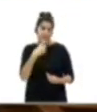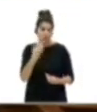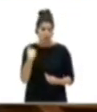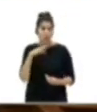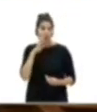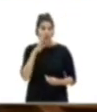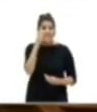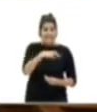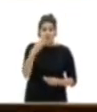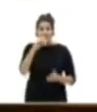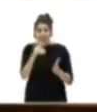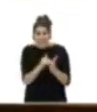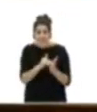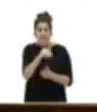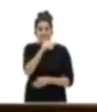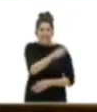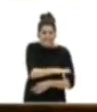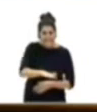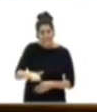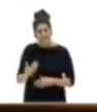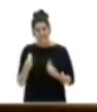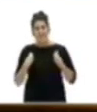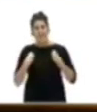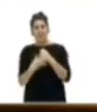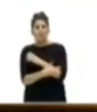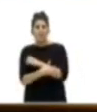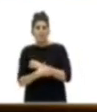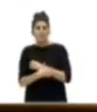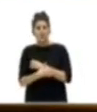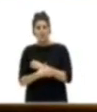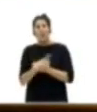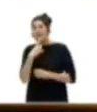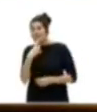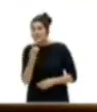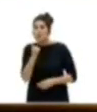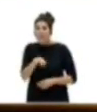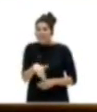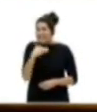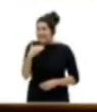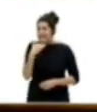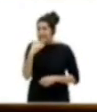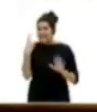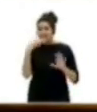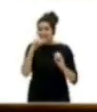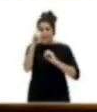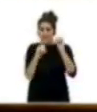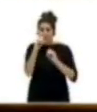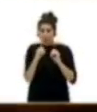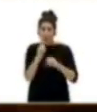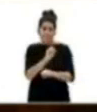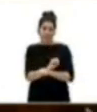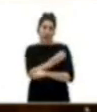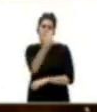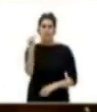130.000 menores viviendo bajo el umbral de la pobreza. Contamos, además, con casi un 60% de desempleo juvenil.